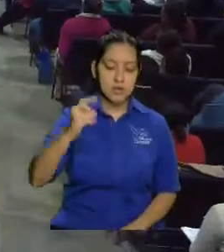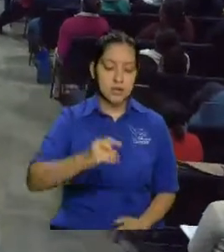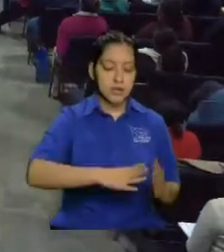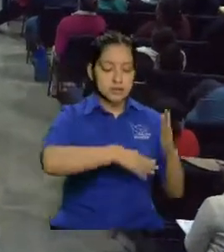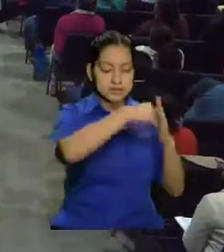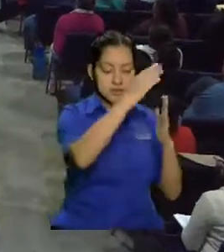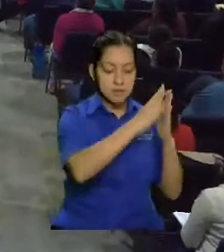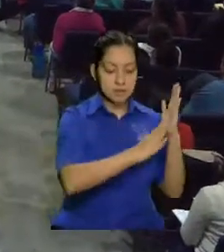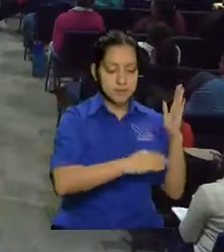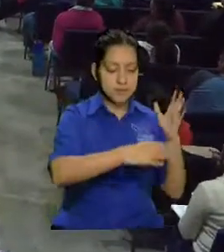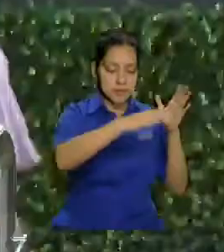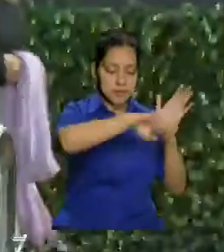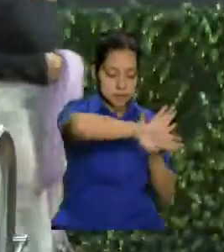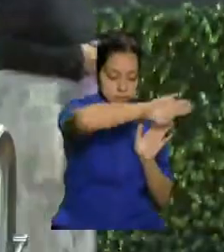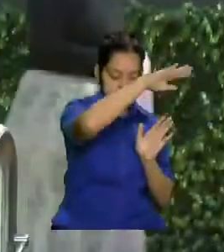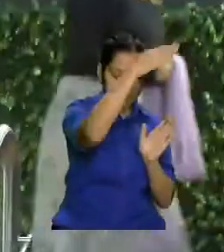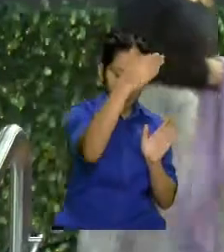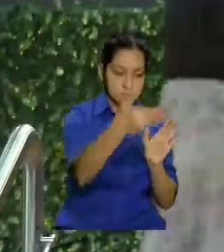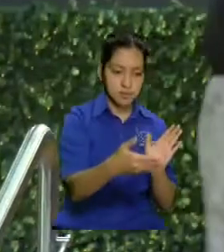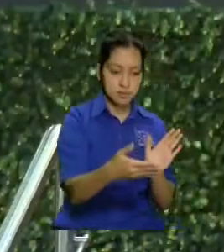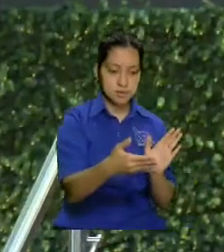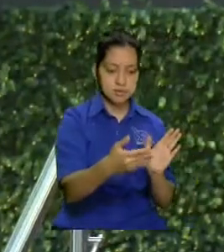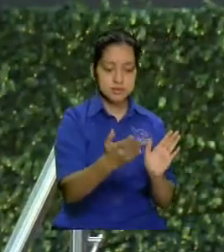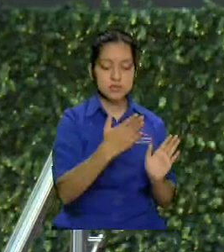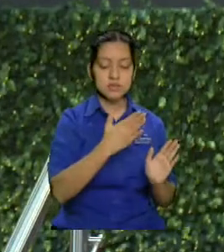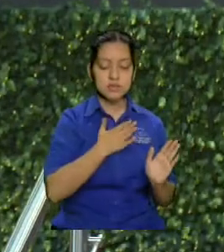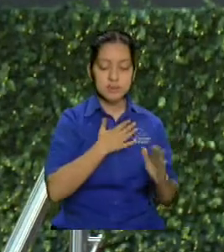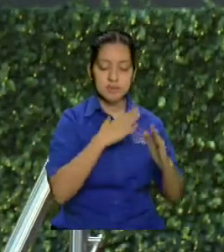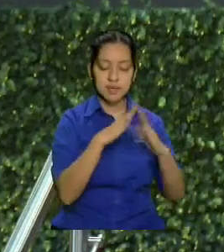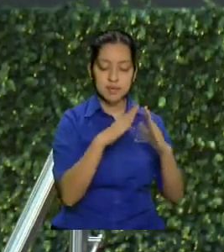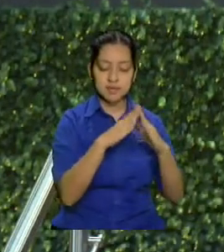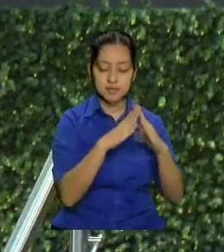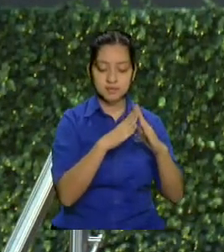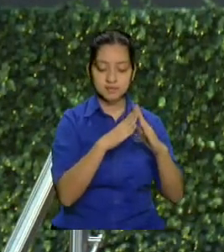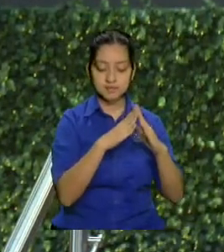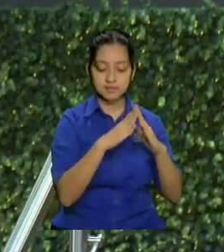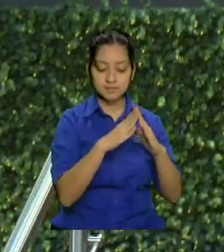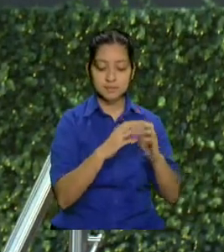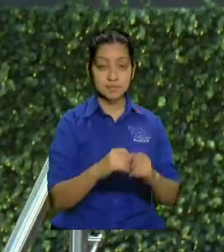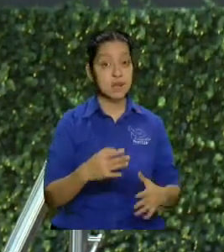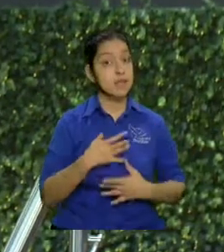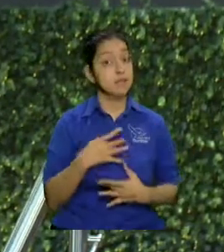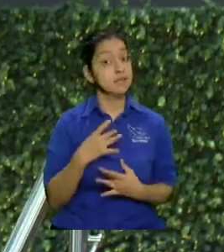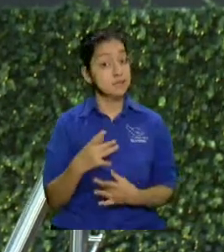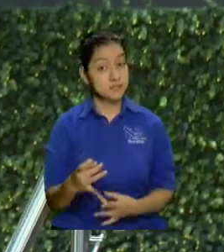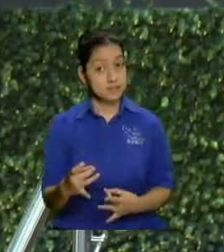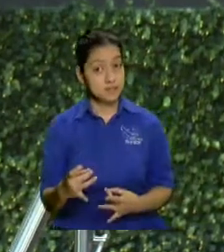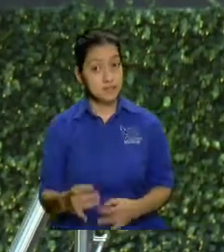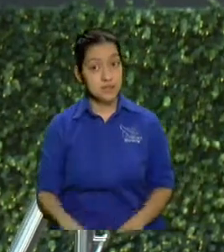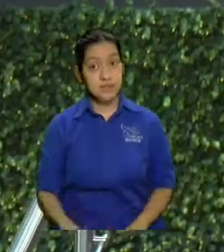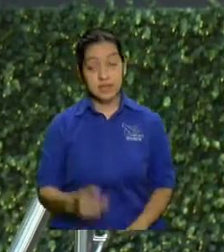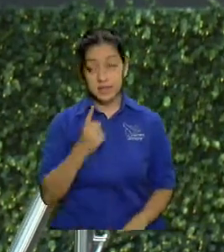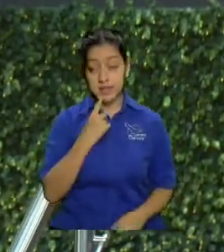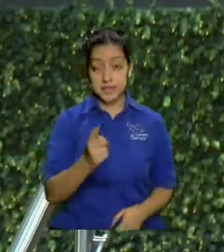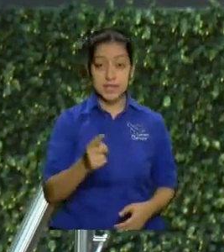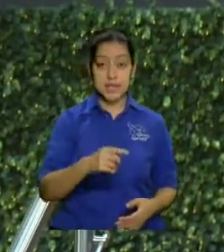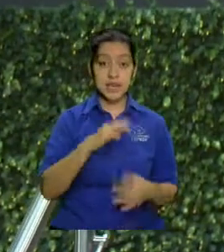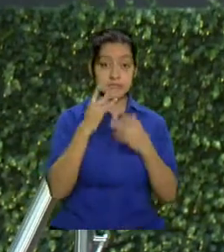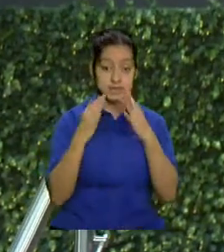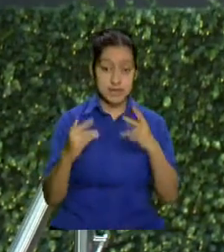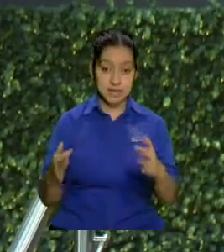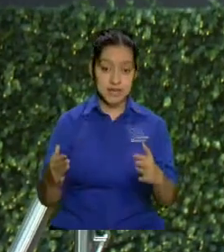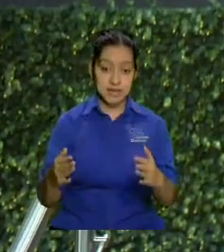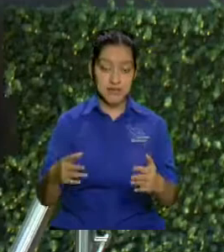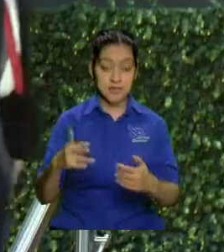acá y en el dintel y en los postes interesante que fíjese que la sangre del cordero se